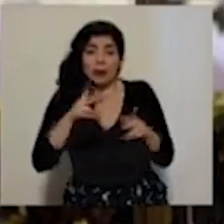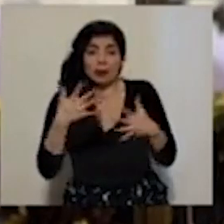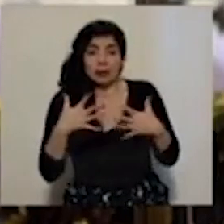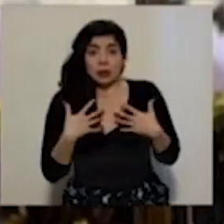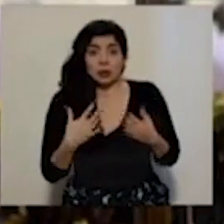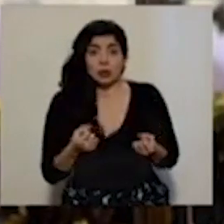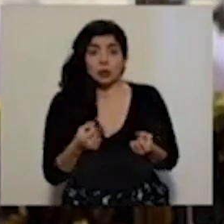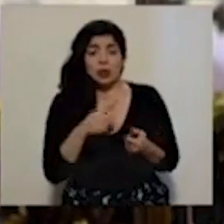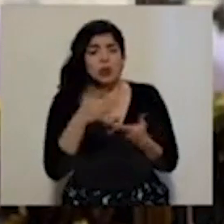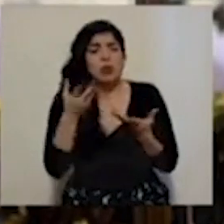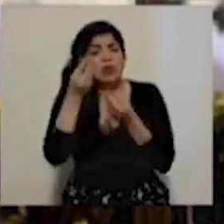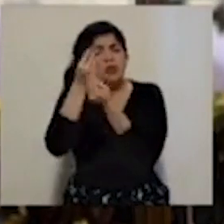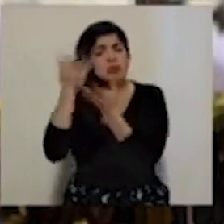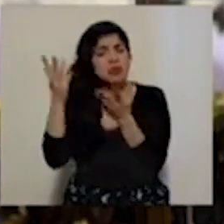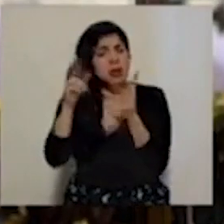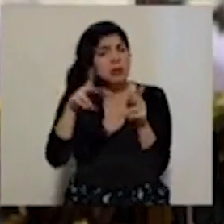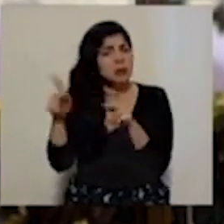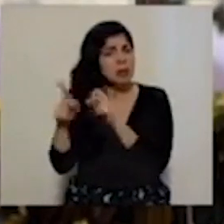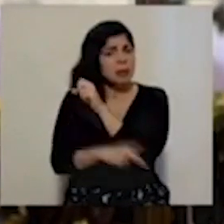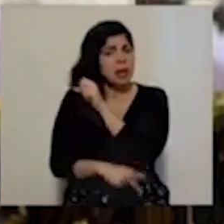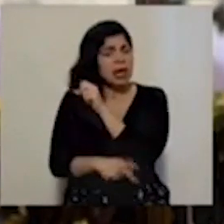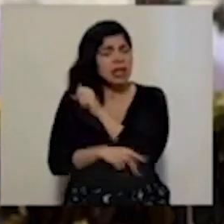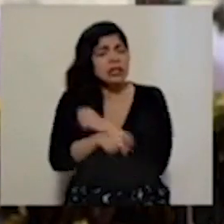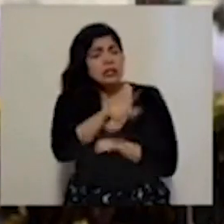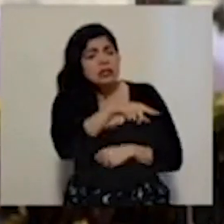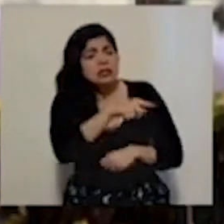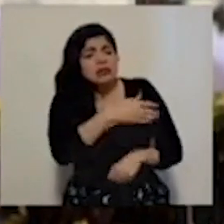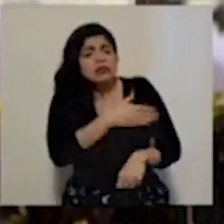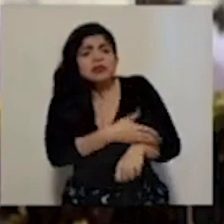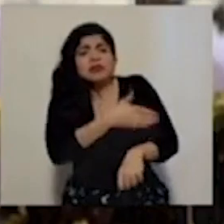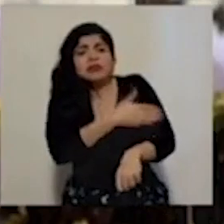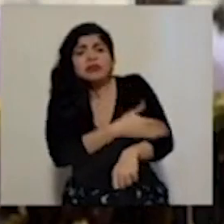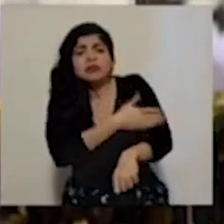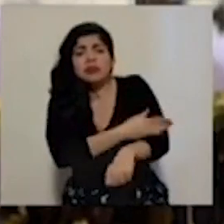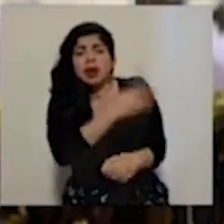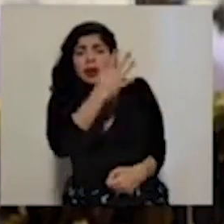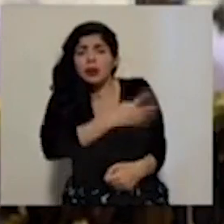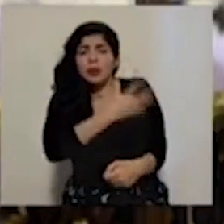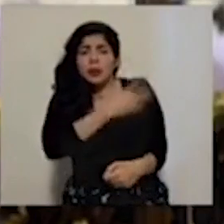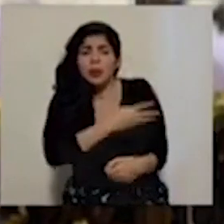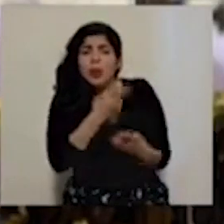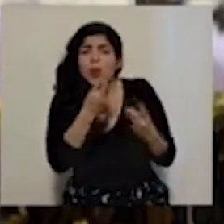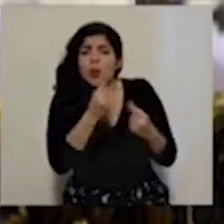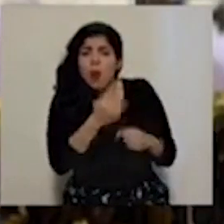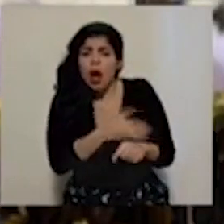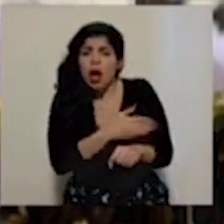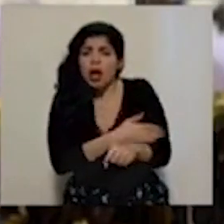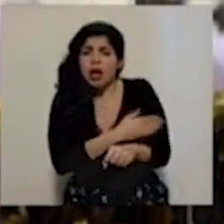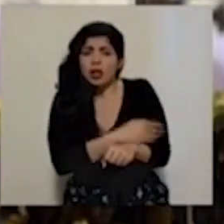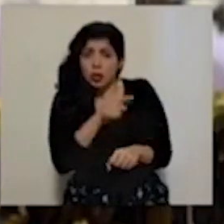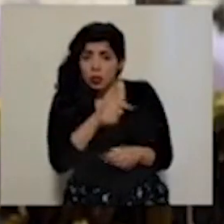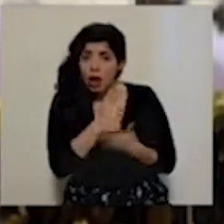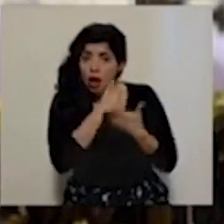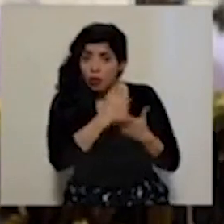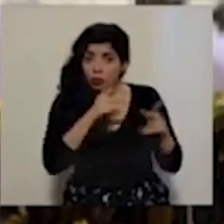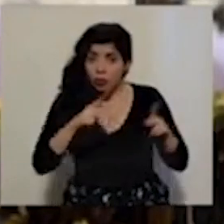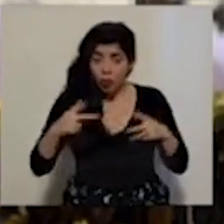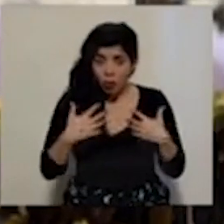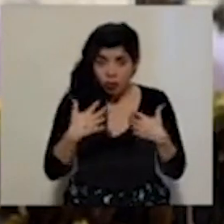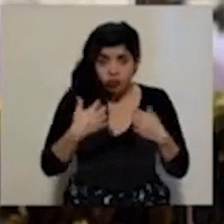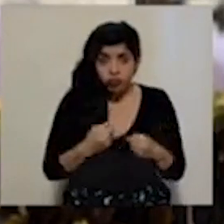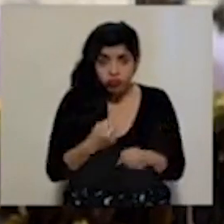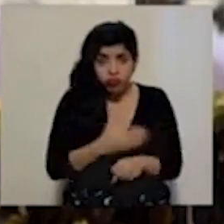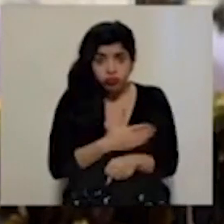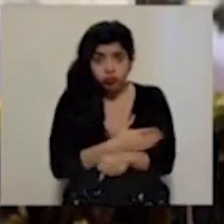¿Qué se le puede informar al país de cuánto avanzado se anda para ayudar a los pacientes a recuperarse